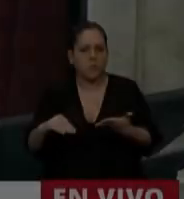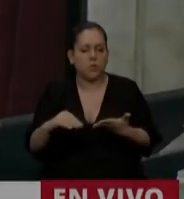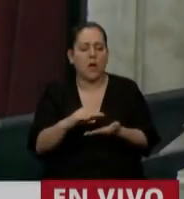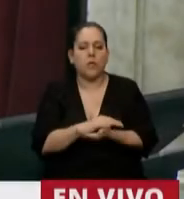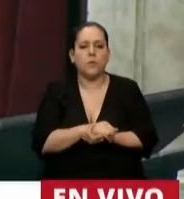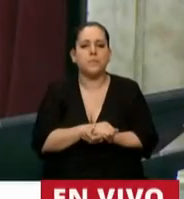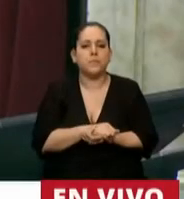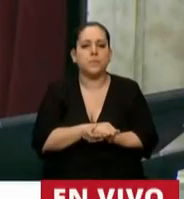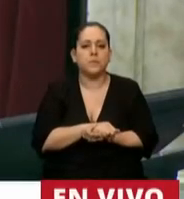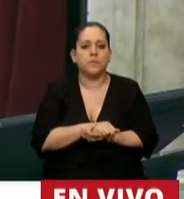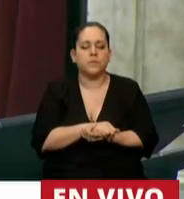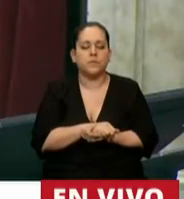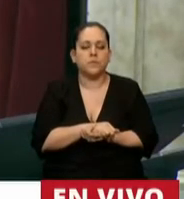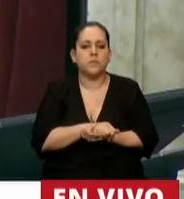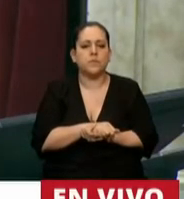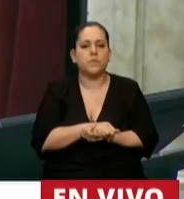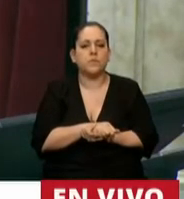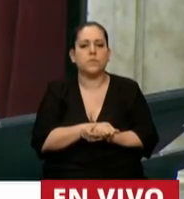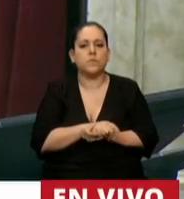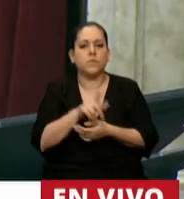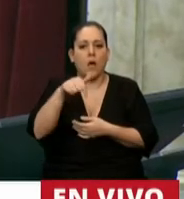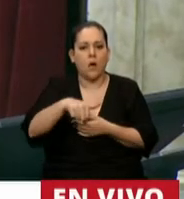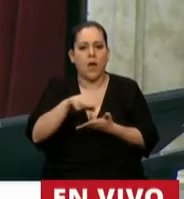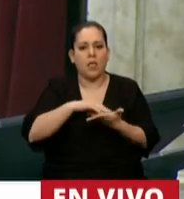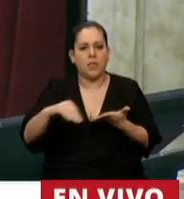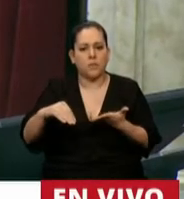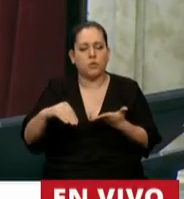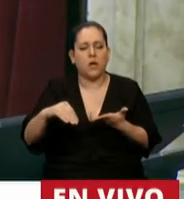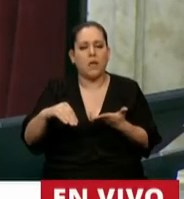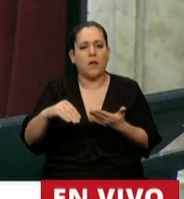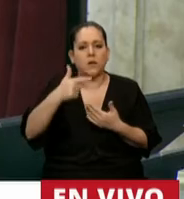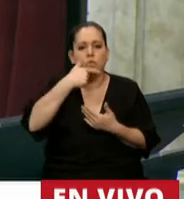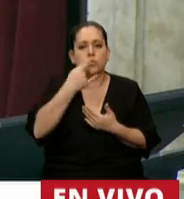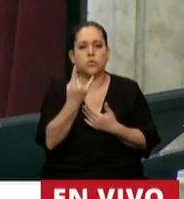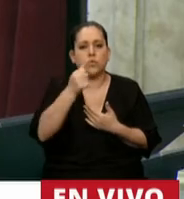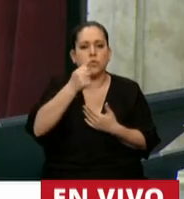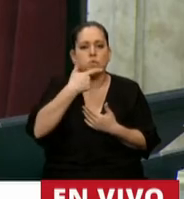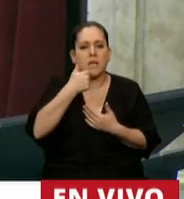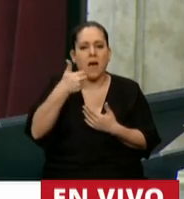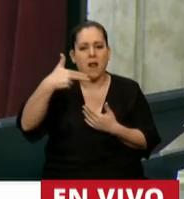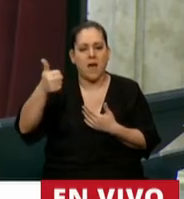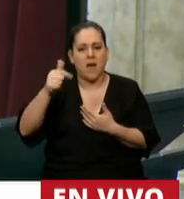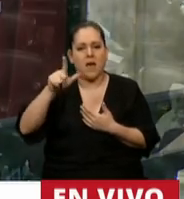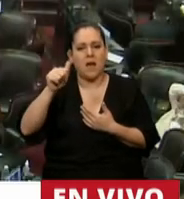Tiene la palabra la diputada Susana Landrycini.